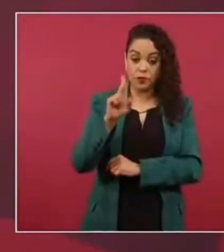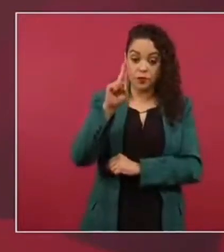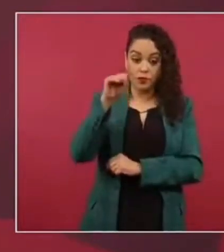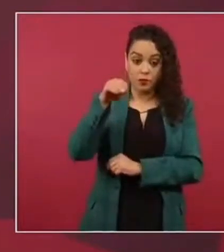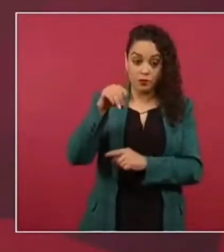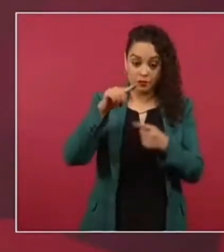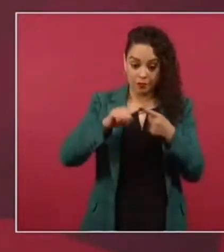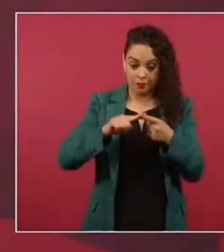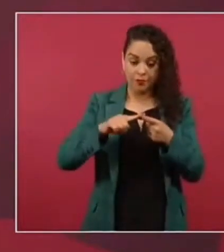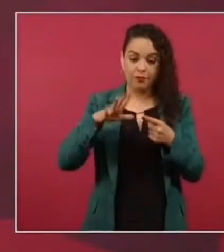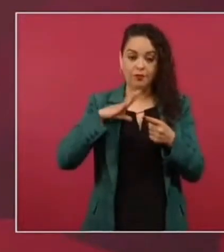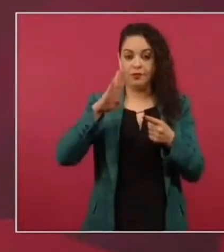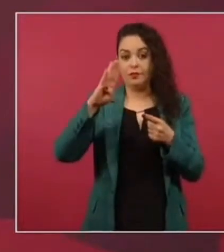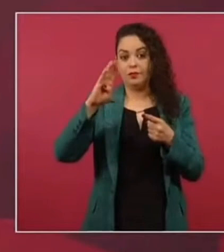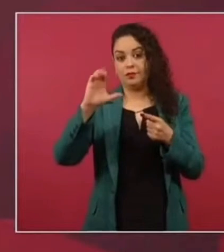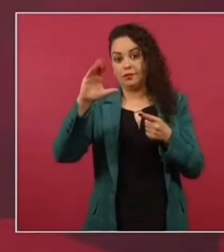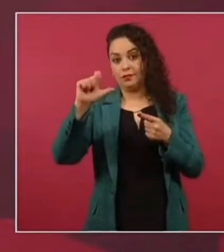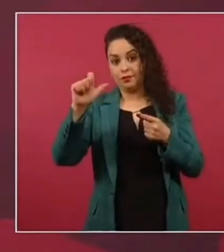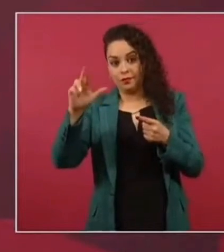Bacalar